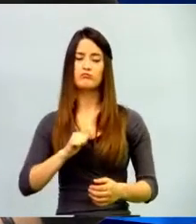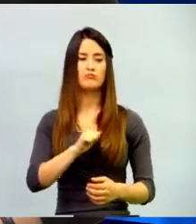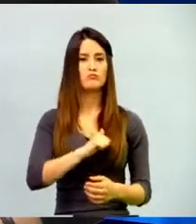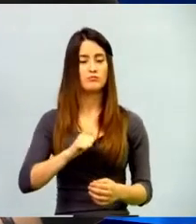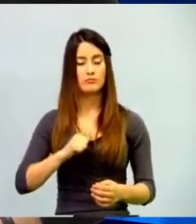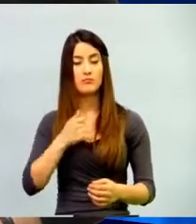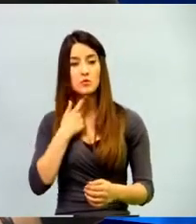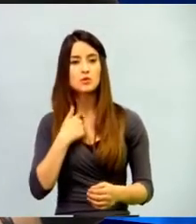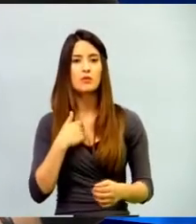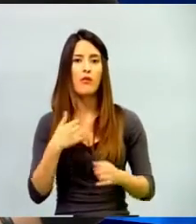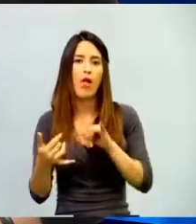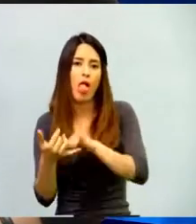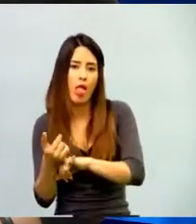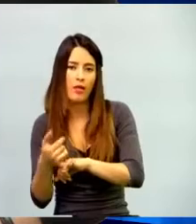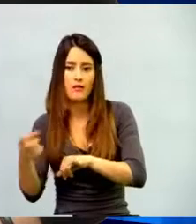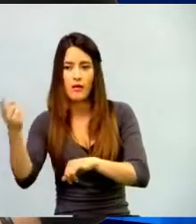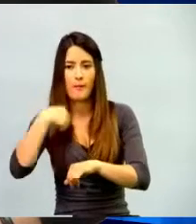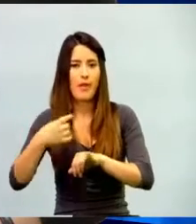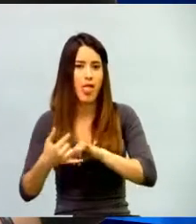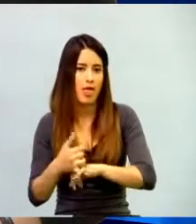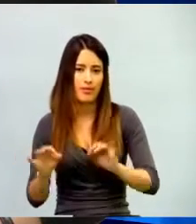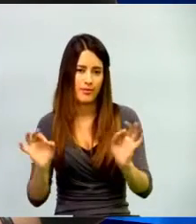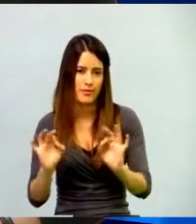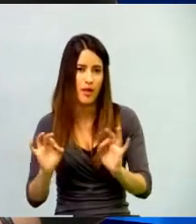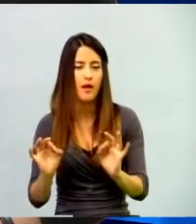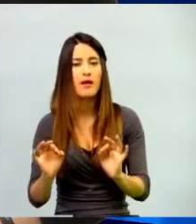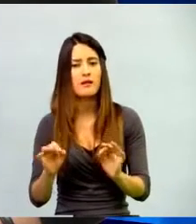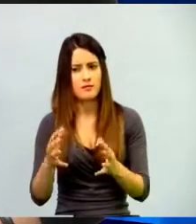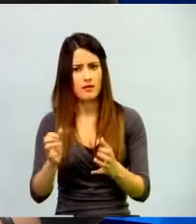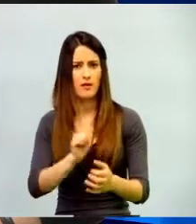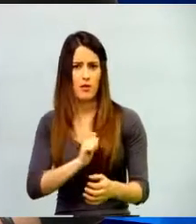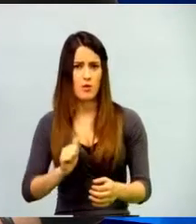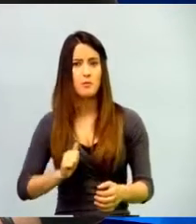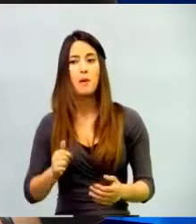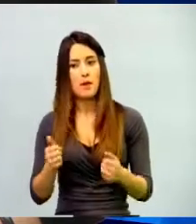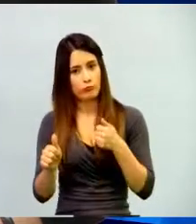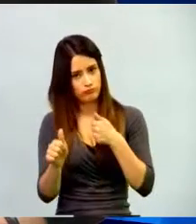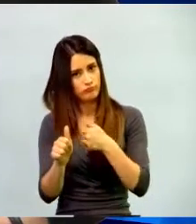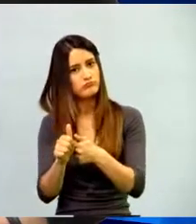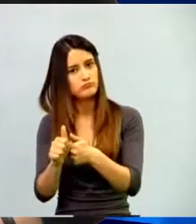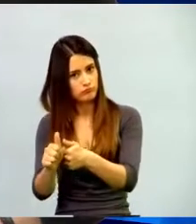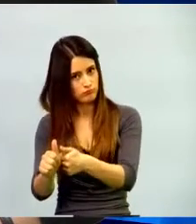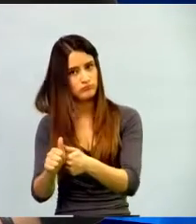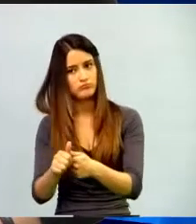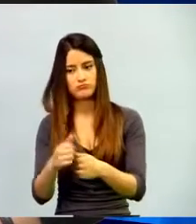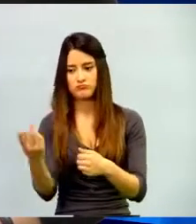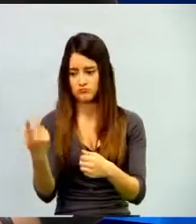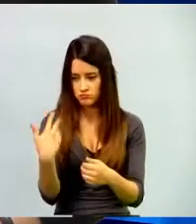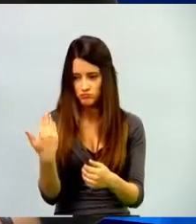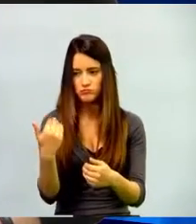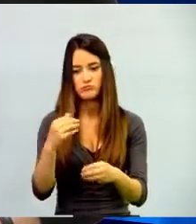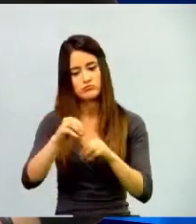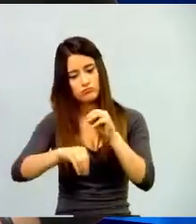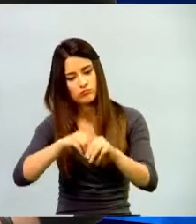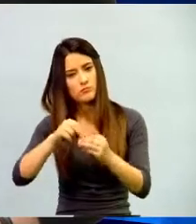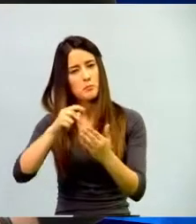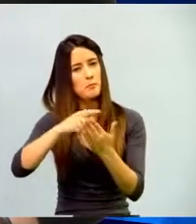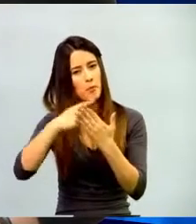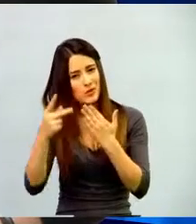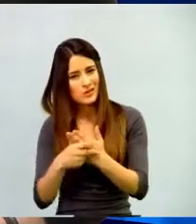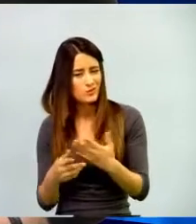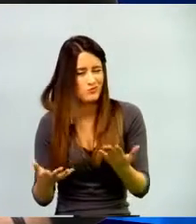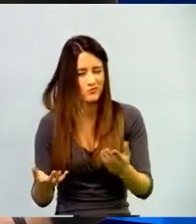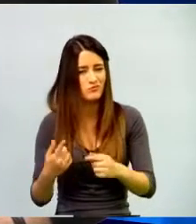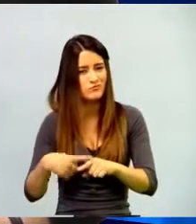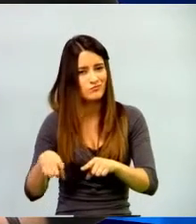Y hay todas las escalas de proyectos en nuestro caso, proyectos a la medida, proyectos hechos por los docentes y creemos que